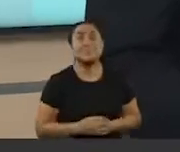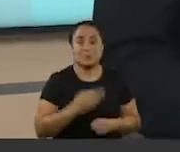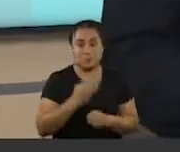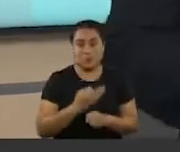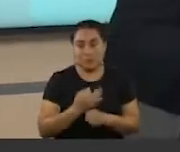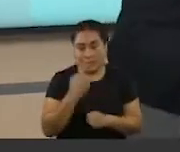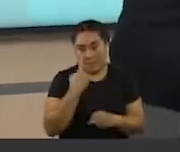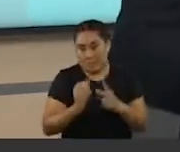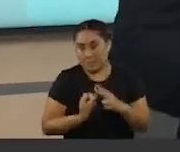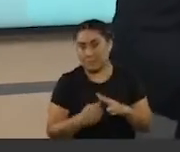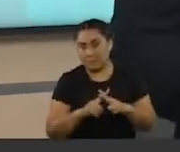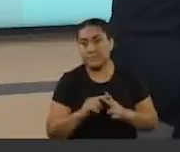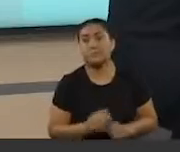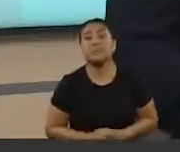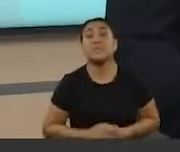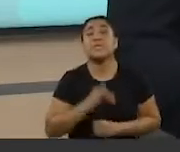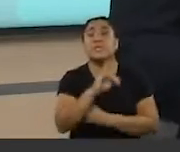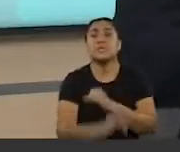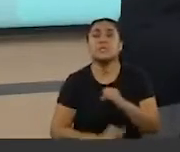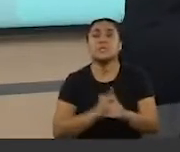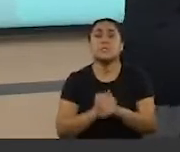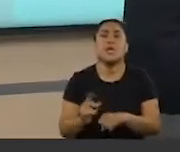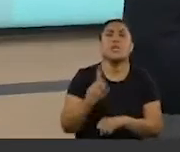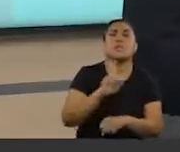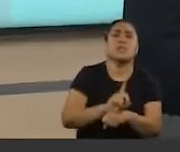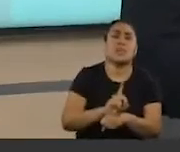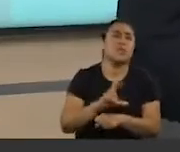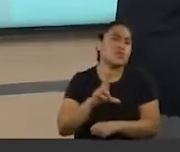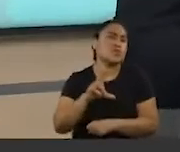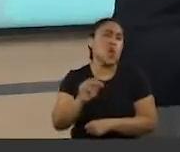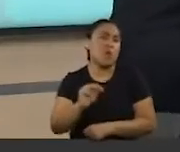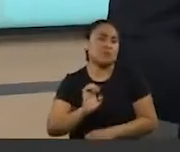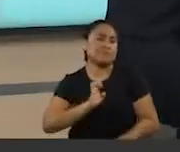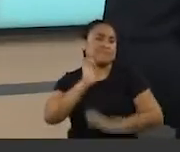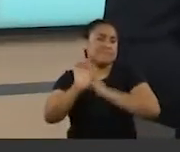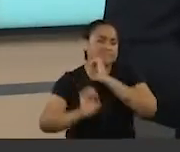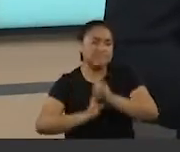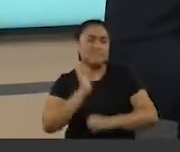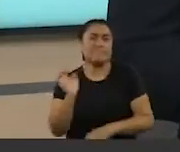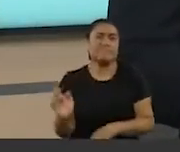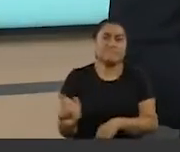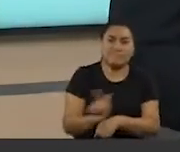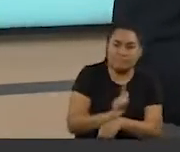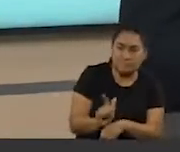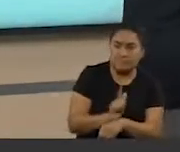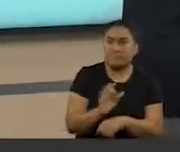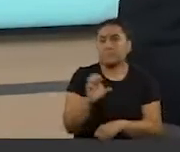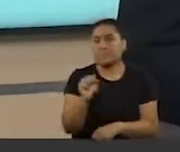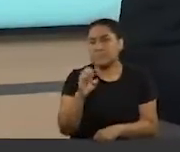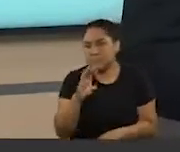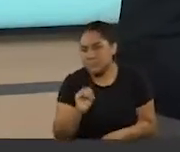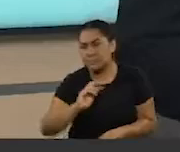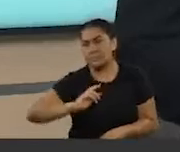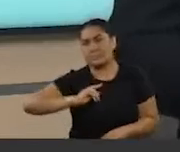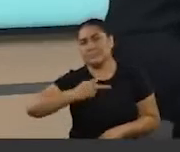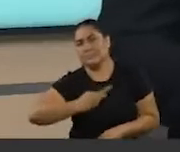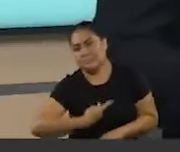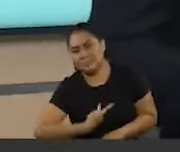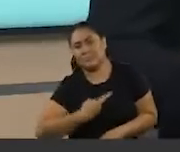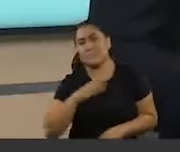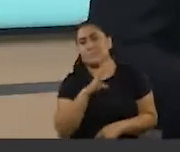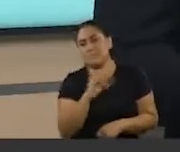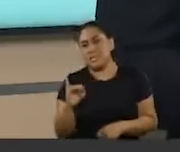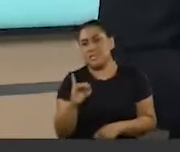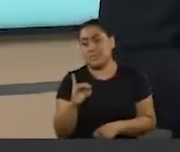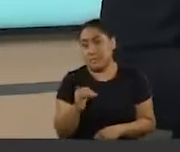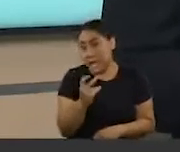con esto, mire. Mire, el Día Internacional contra la Homofobia, la Lesbofobia, Transfobia y la Bifobia. Es una